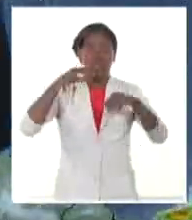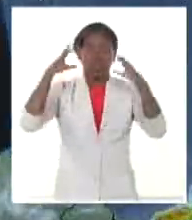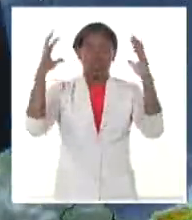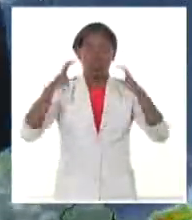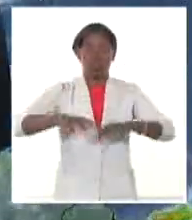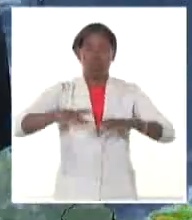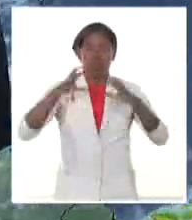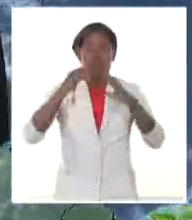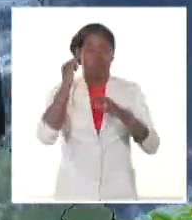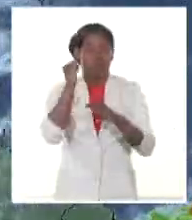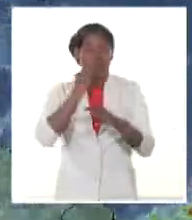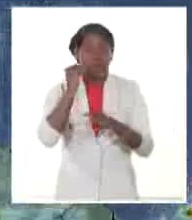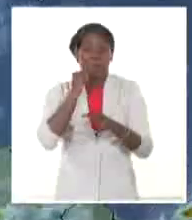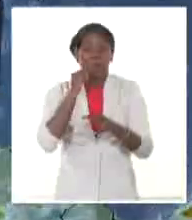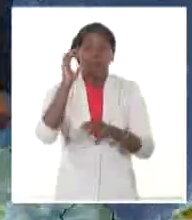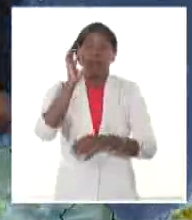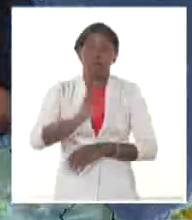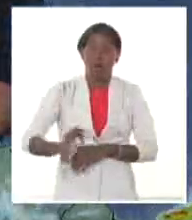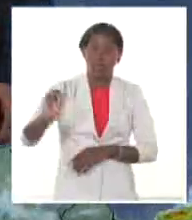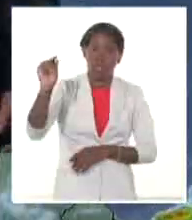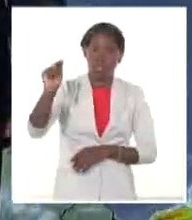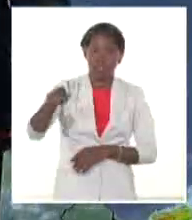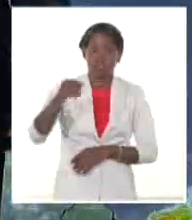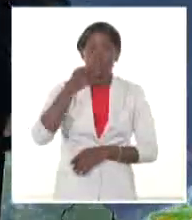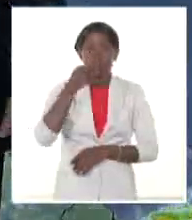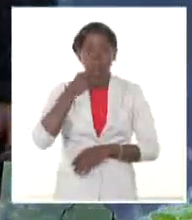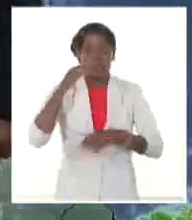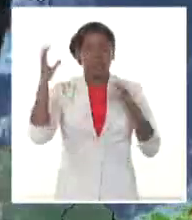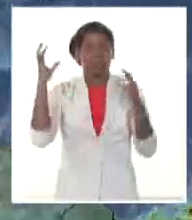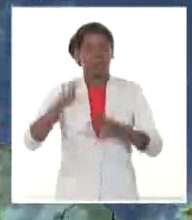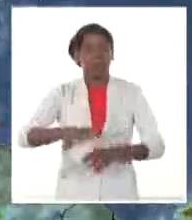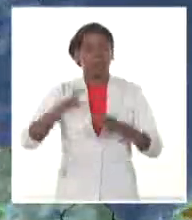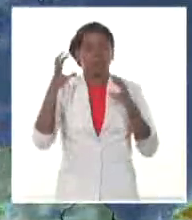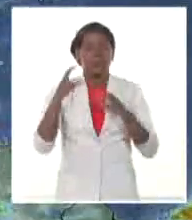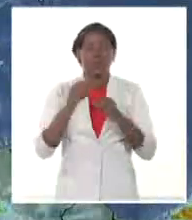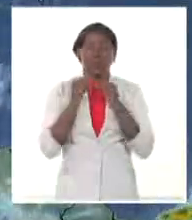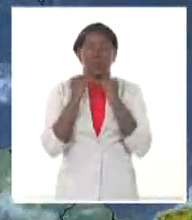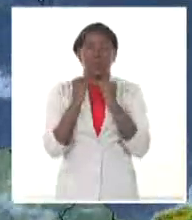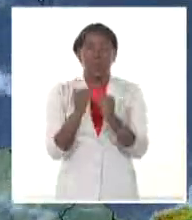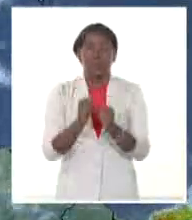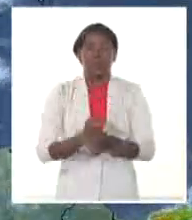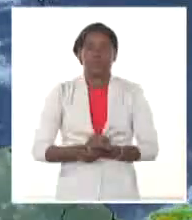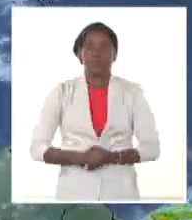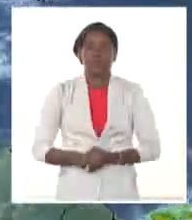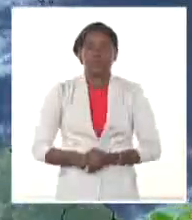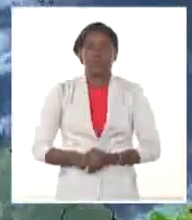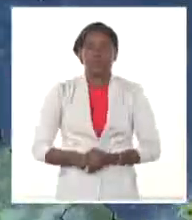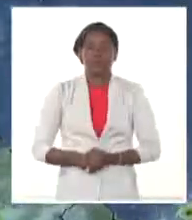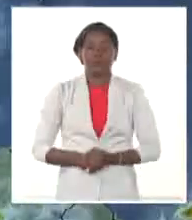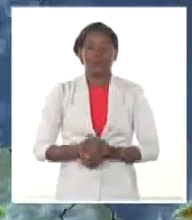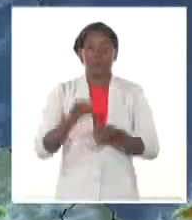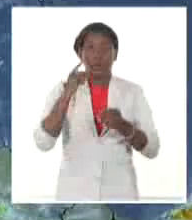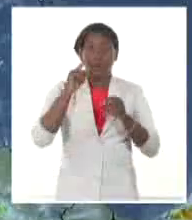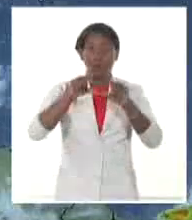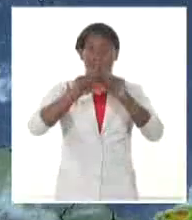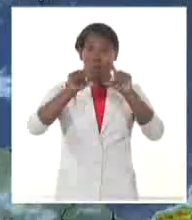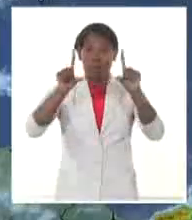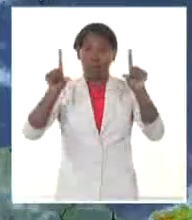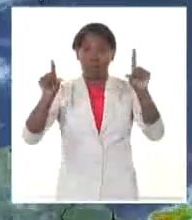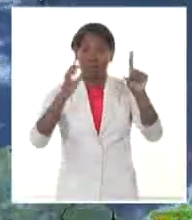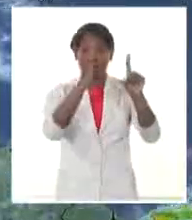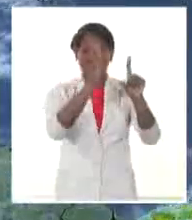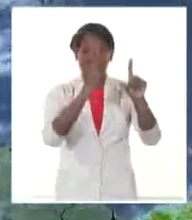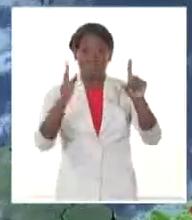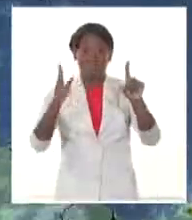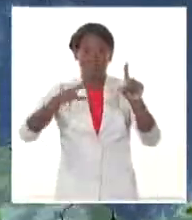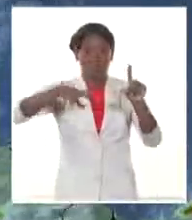húmedo sobre la mitad oriental, donde hoy debe estar la mayor probabilidad de lluvia. Así que sur central hacia el oriente del país, hasta